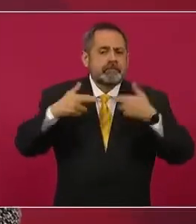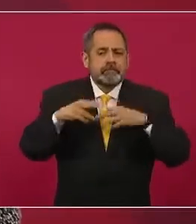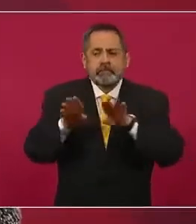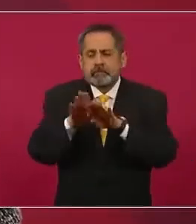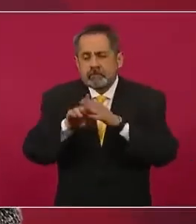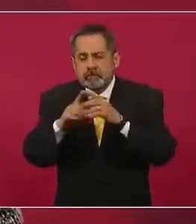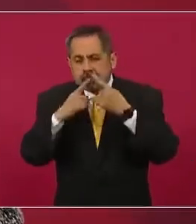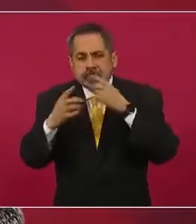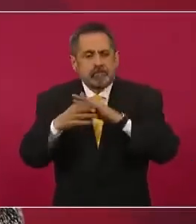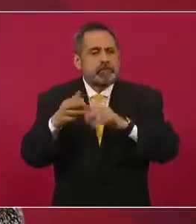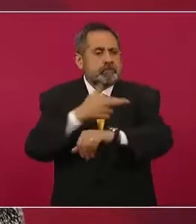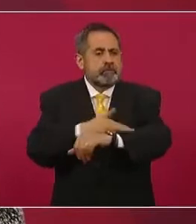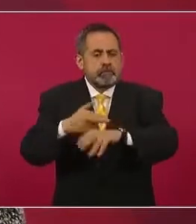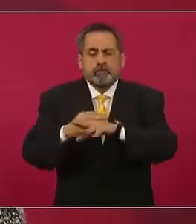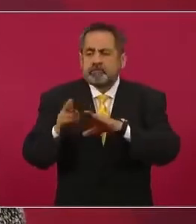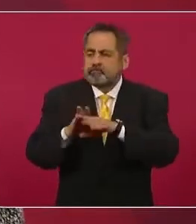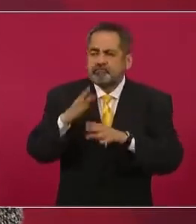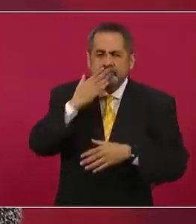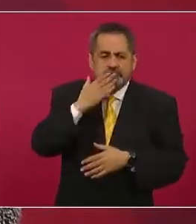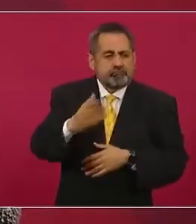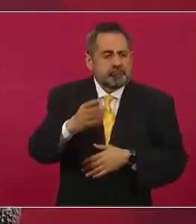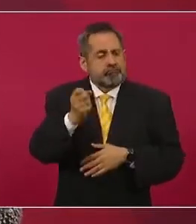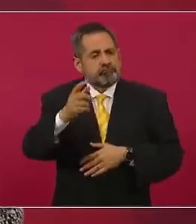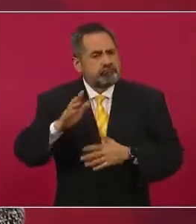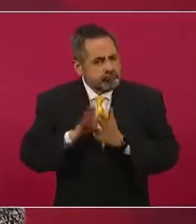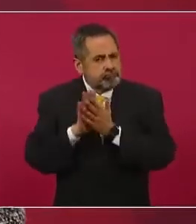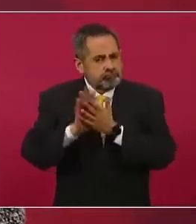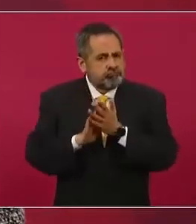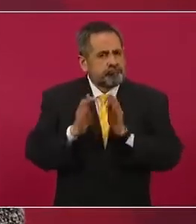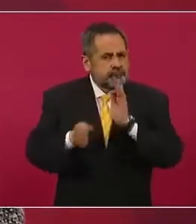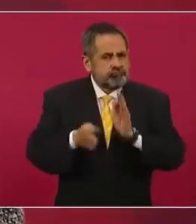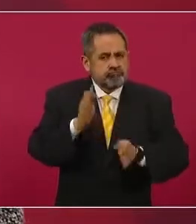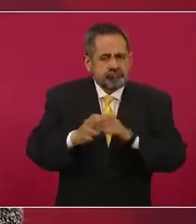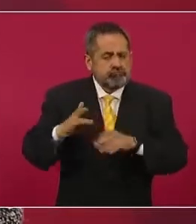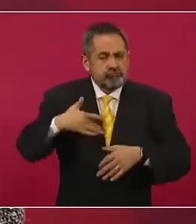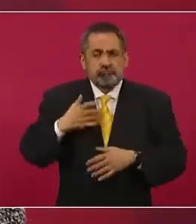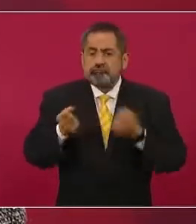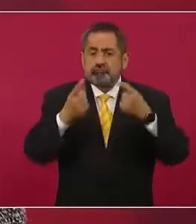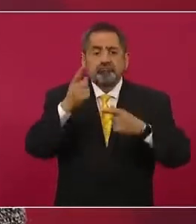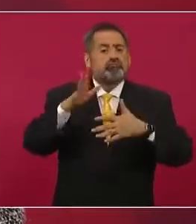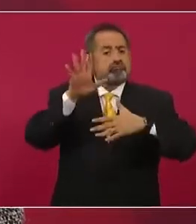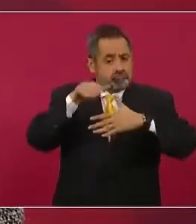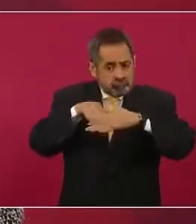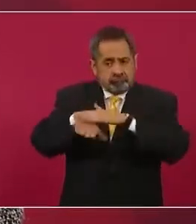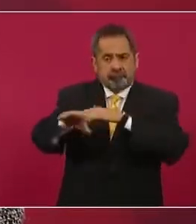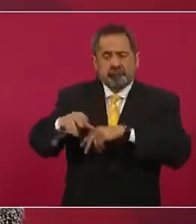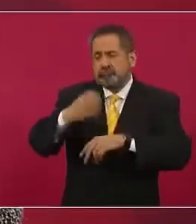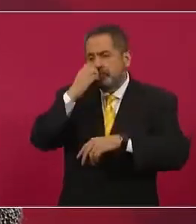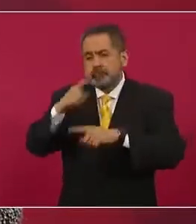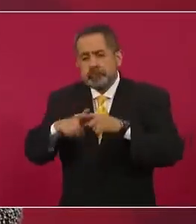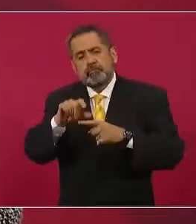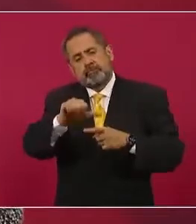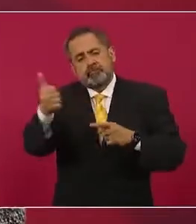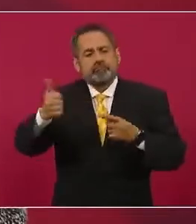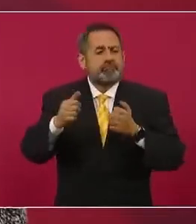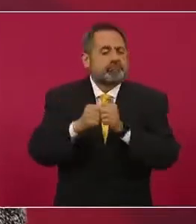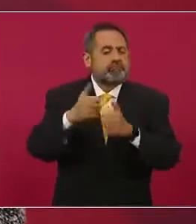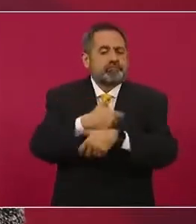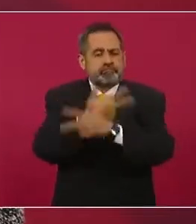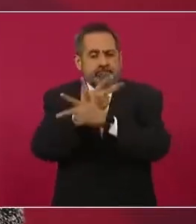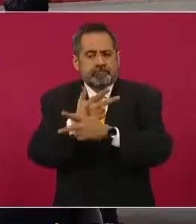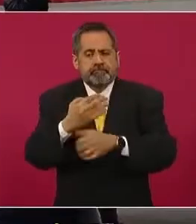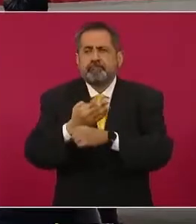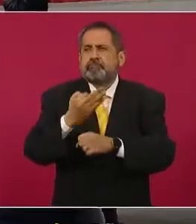tenido buena respuesta. Los maestros están, algunos están ya en las escuelas, otros están de manera virtual y ahorita